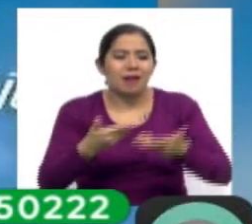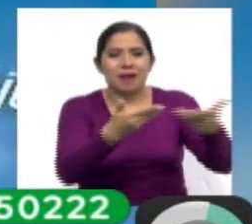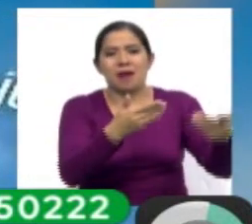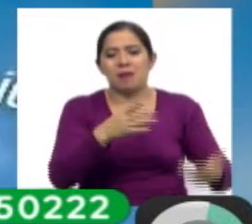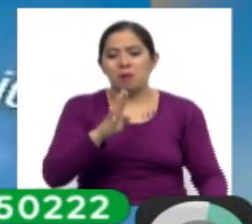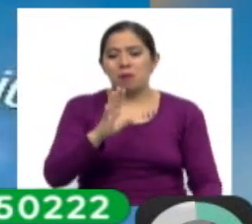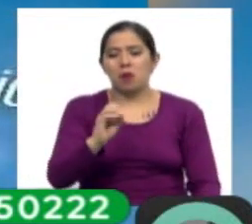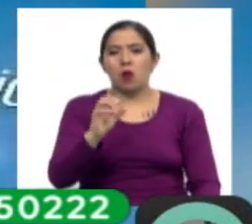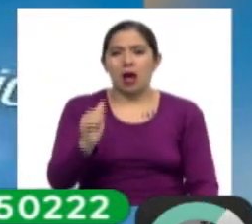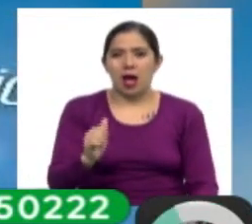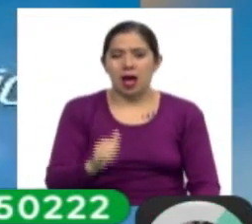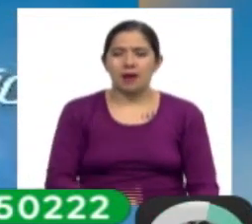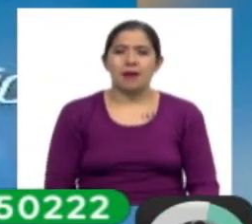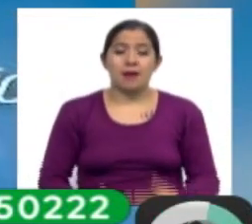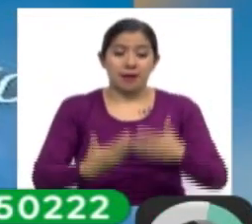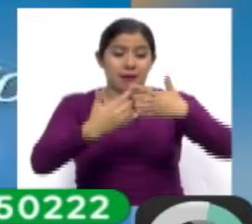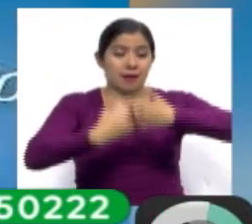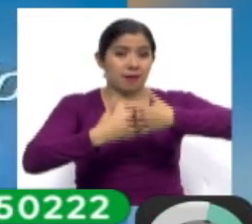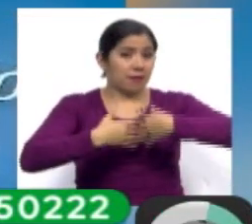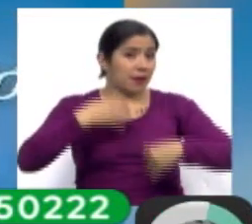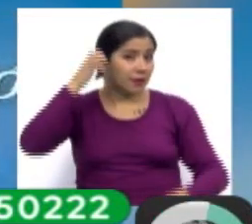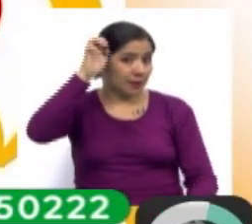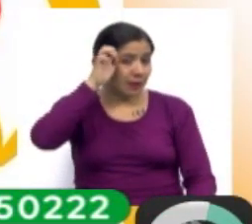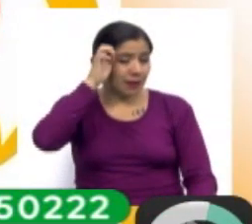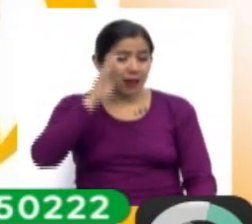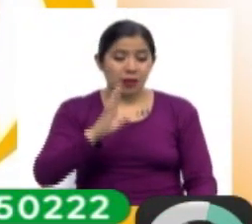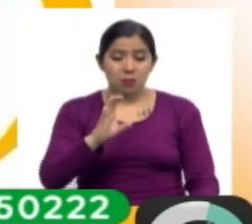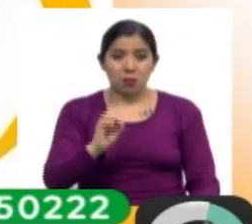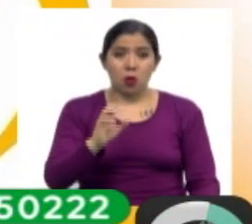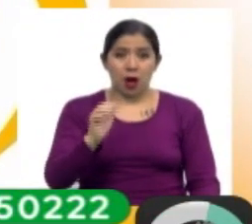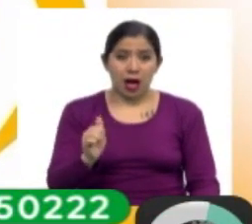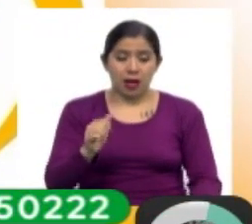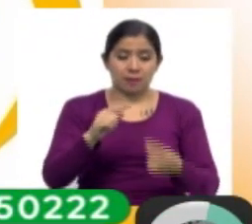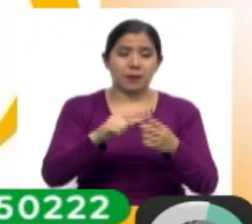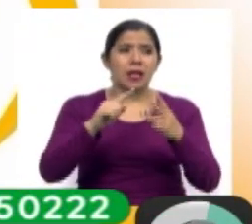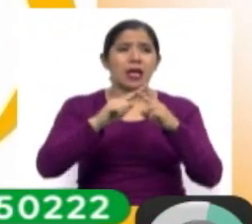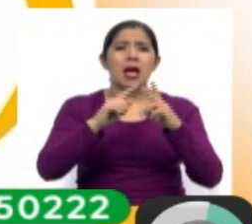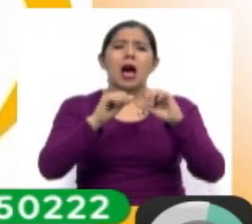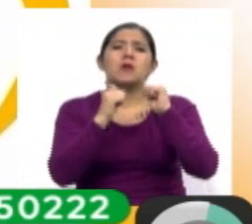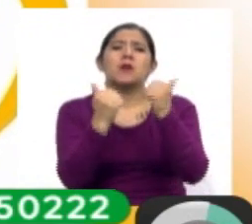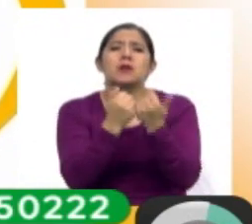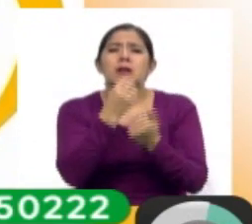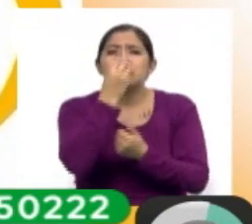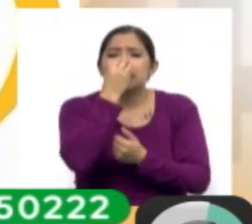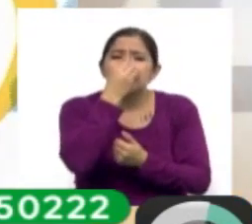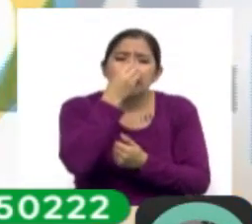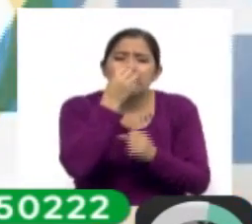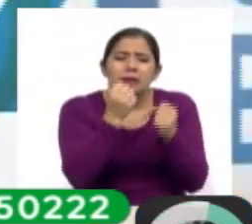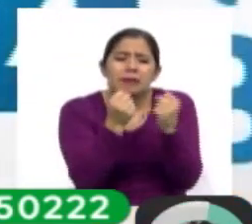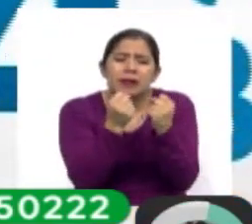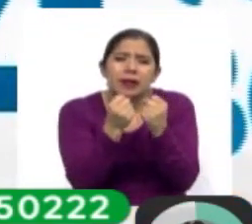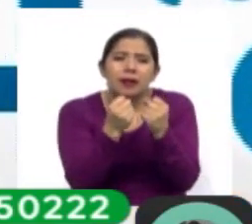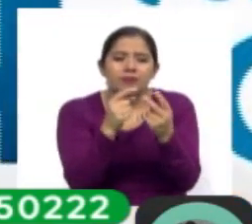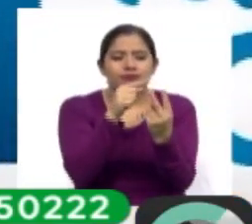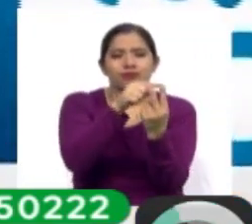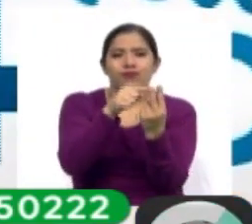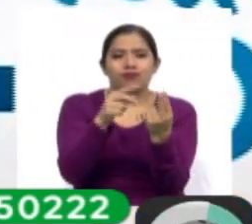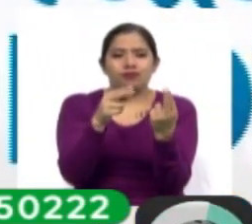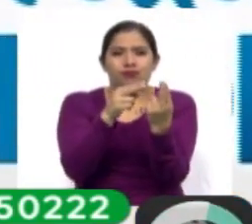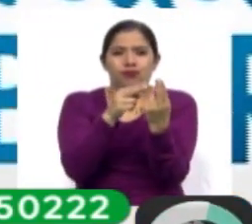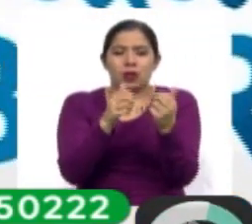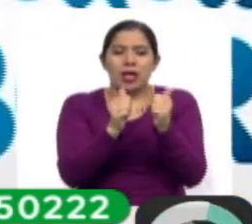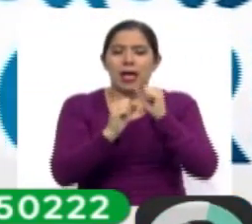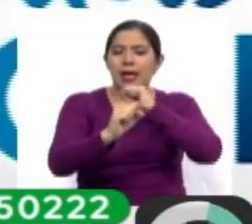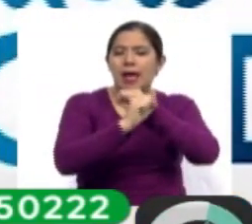La Aerolínea Estatal Boliviana de Aviación y la Asociación Narices Frías se unieron en una campaña inédita en el